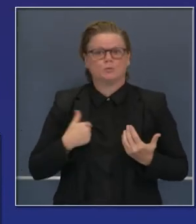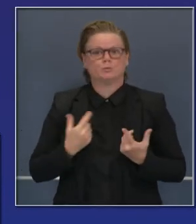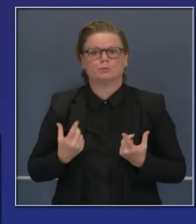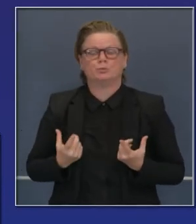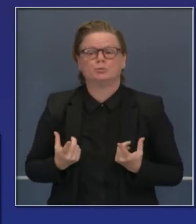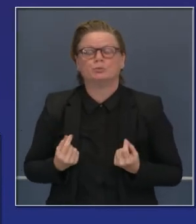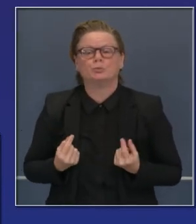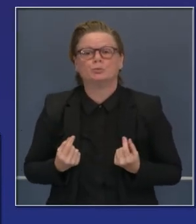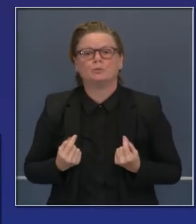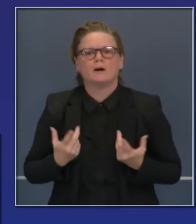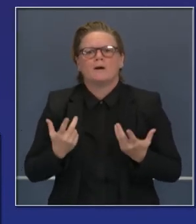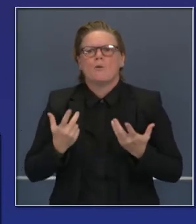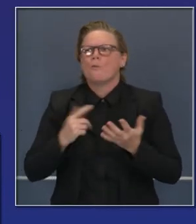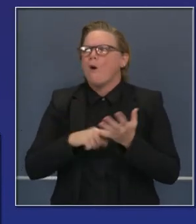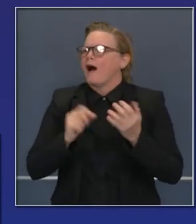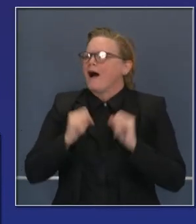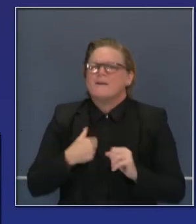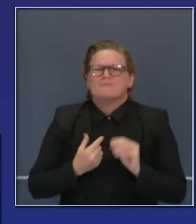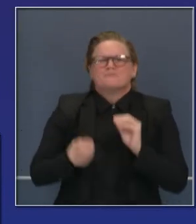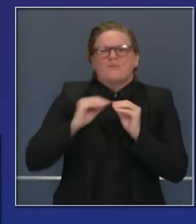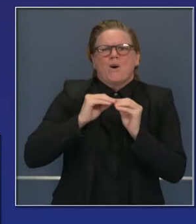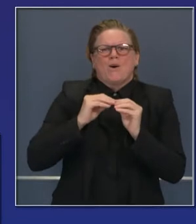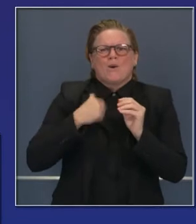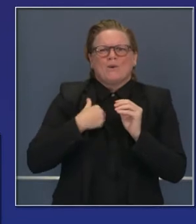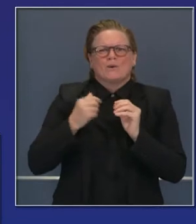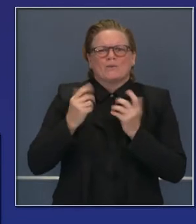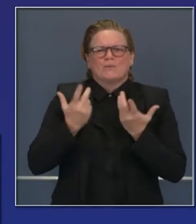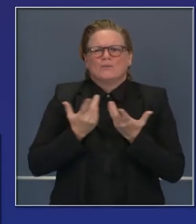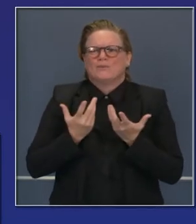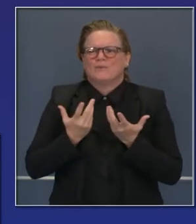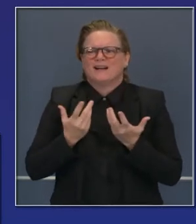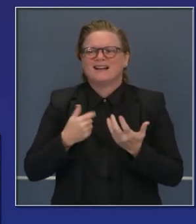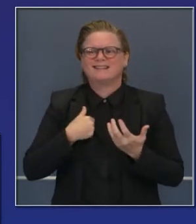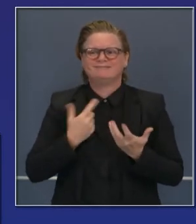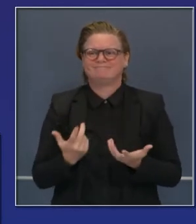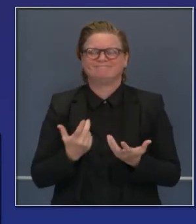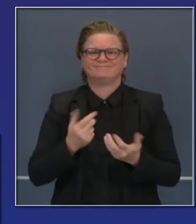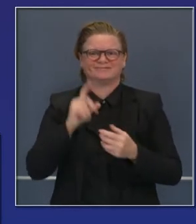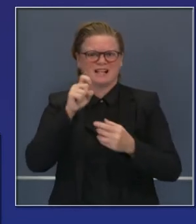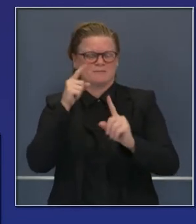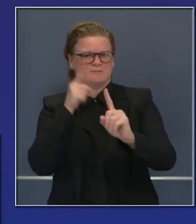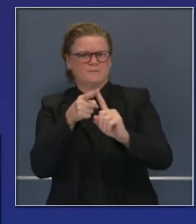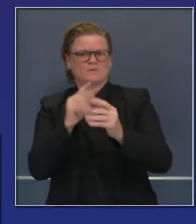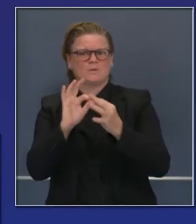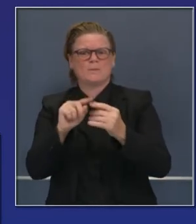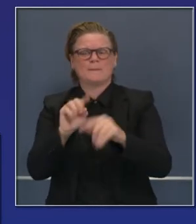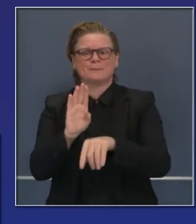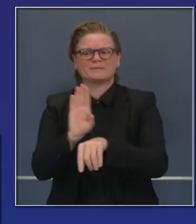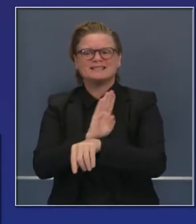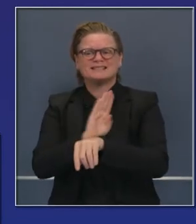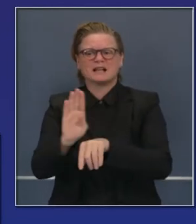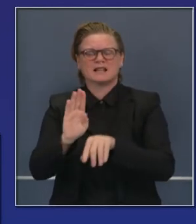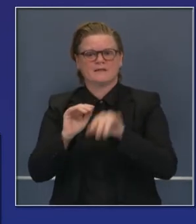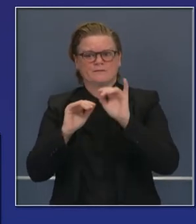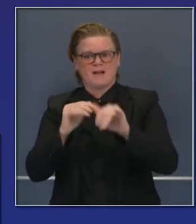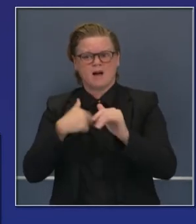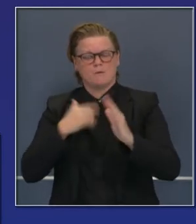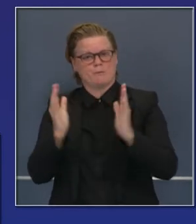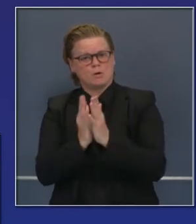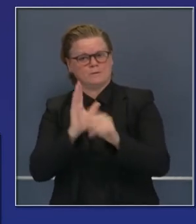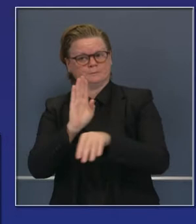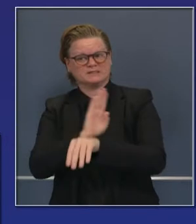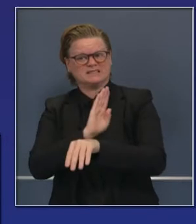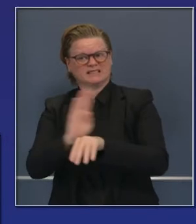inmediatamente en este espacio. Dirigido, más que nada, a los sectores mayormente